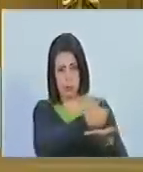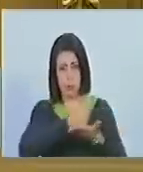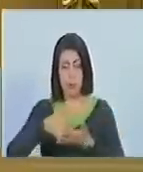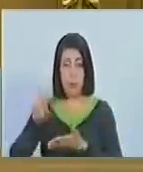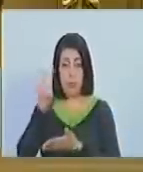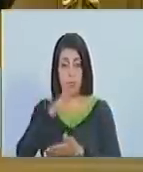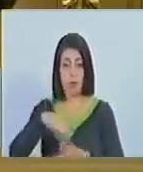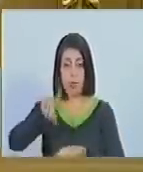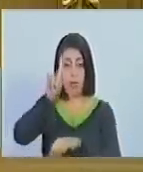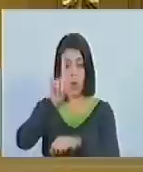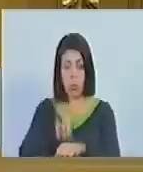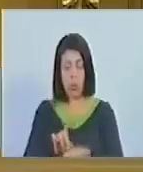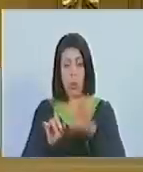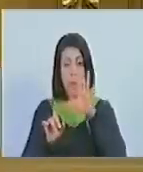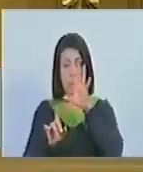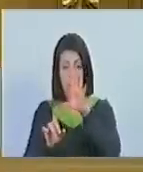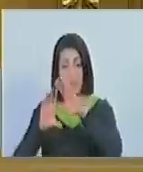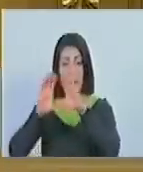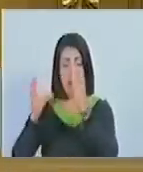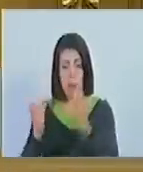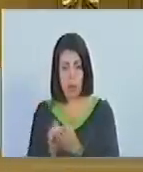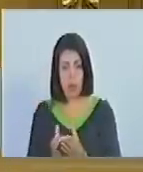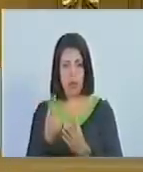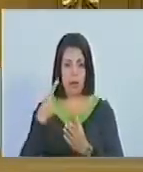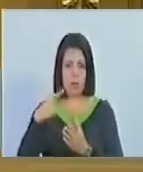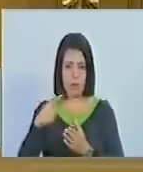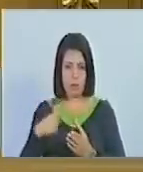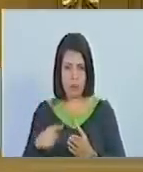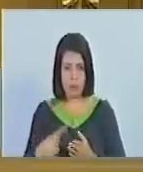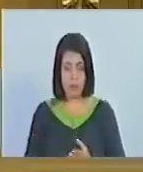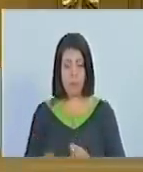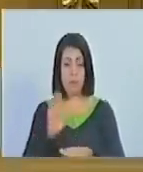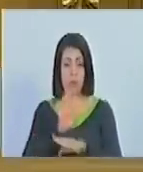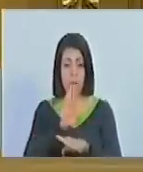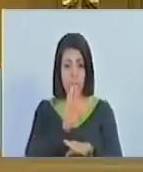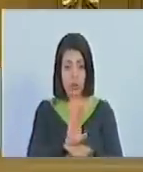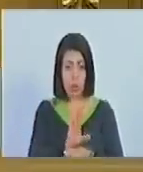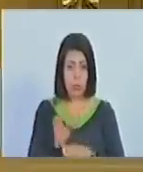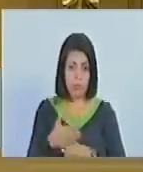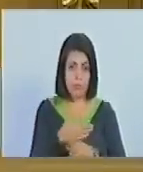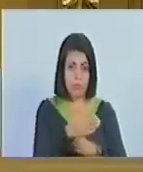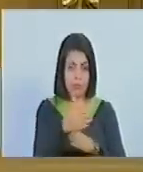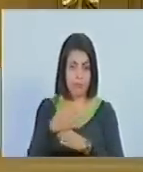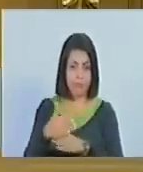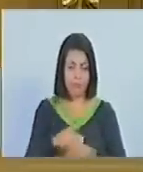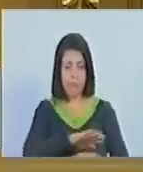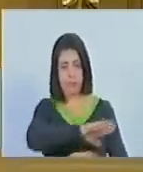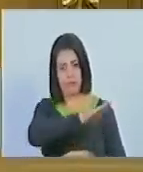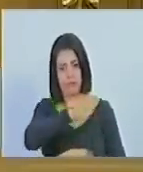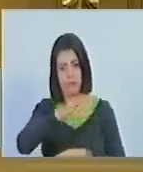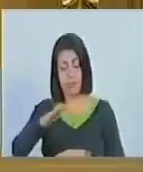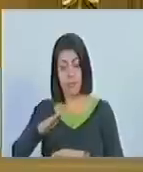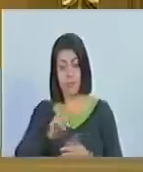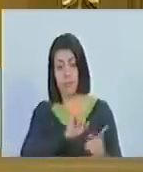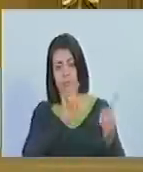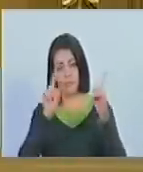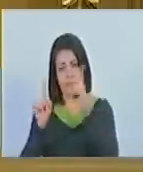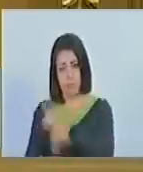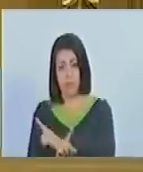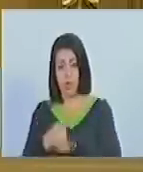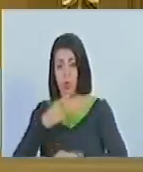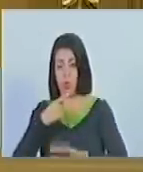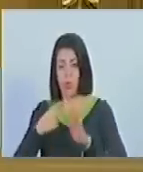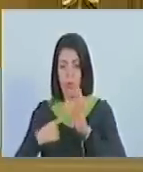el único país del mundo que contaría con esta protección a los ecosistemas marinos y